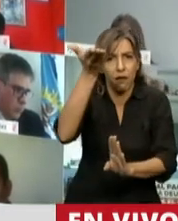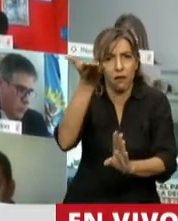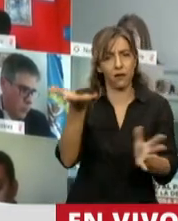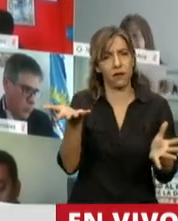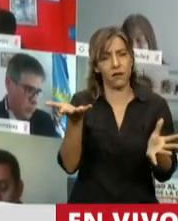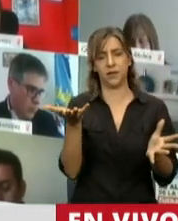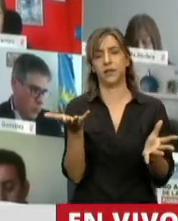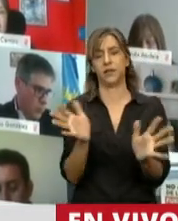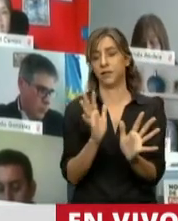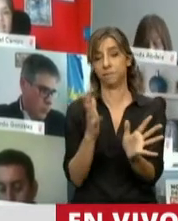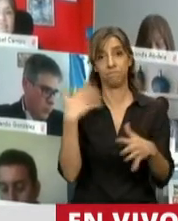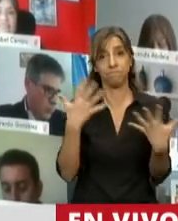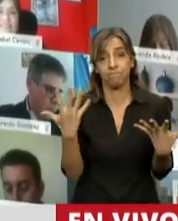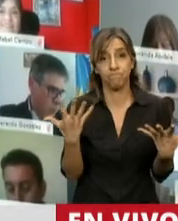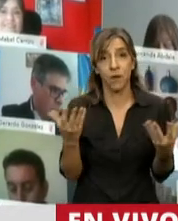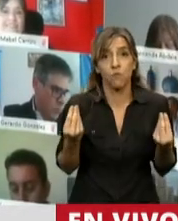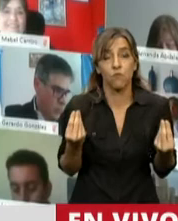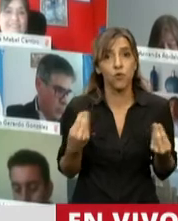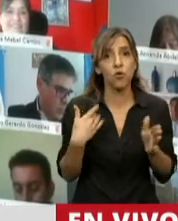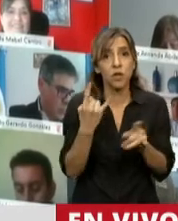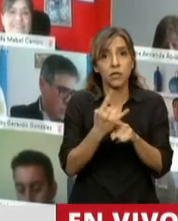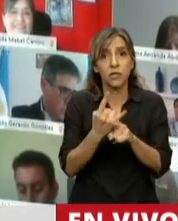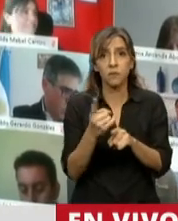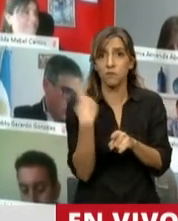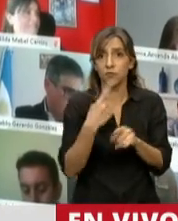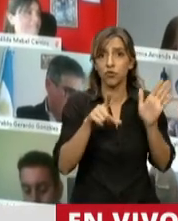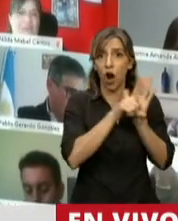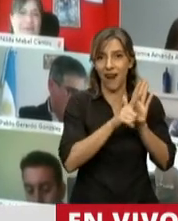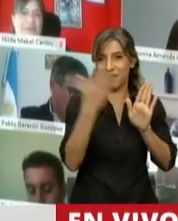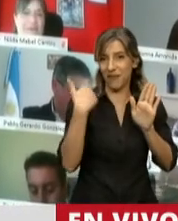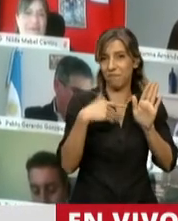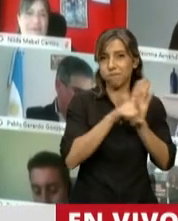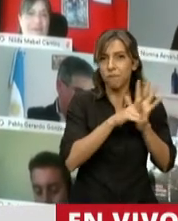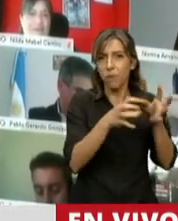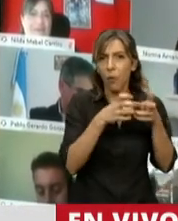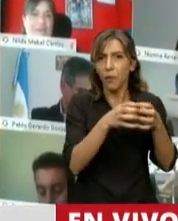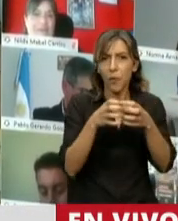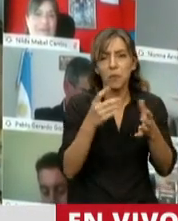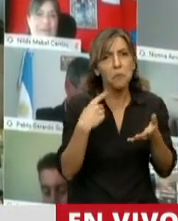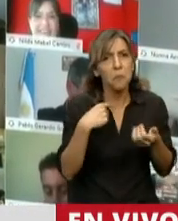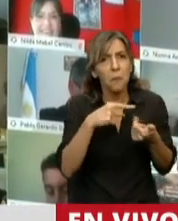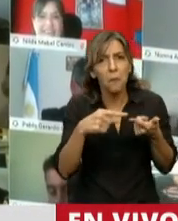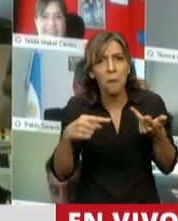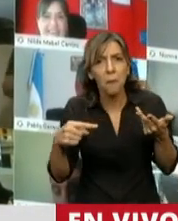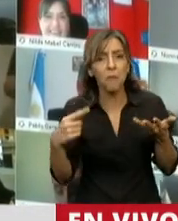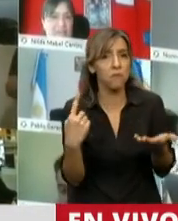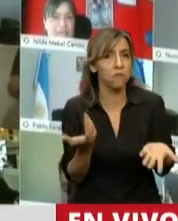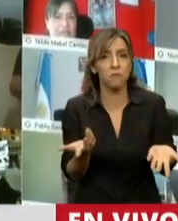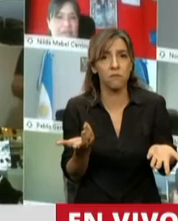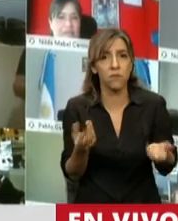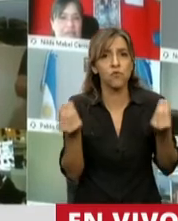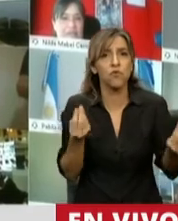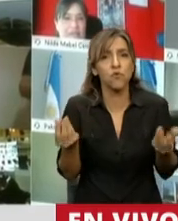aparentemente en cada una de las leyes que se van tratando, es que es muy difícil que los funcionarios de los Poderes Ejecutivos